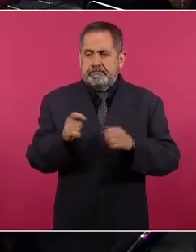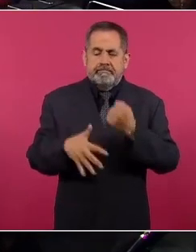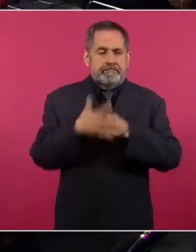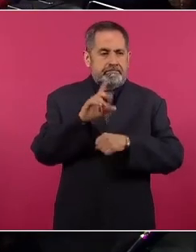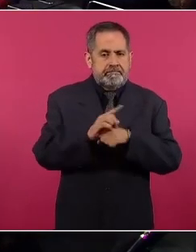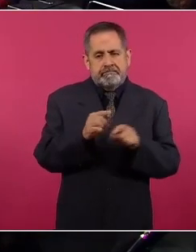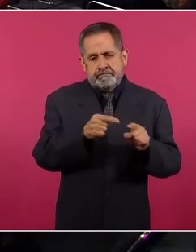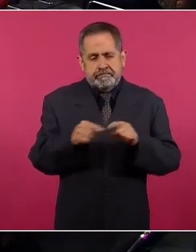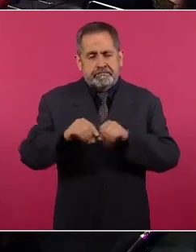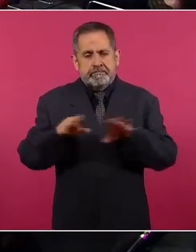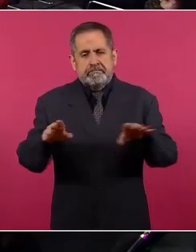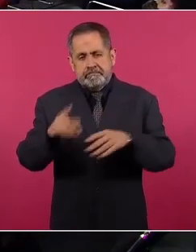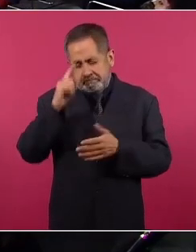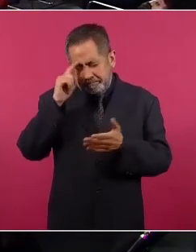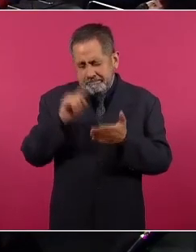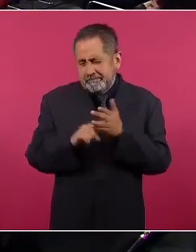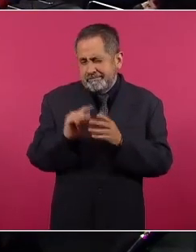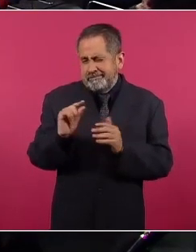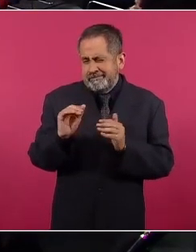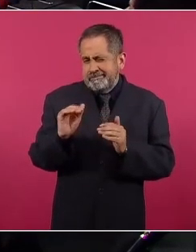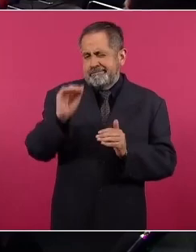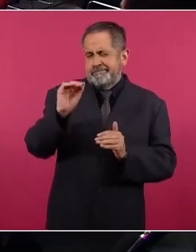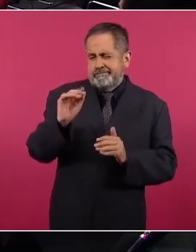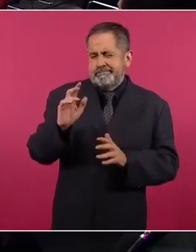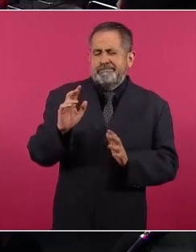Y seguramente vamos a estar un poquito arriba.